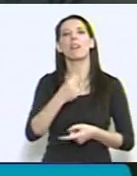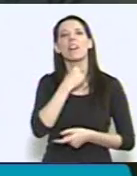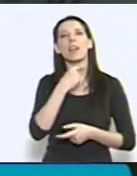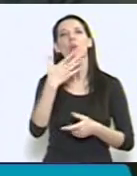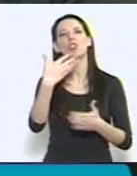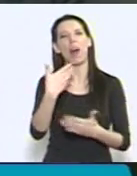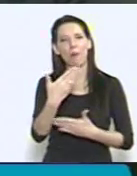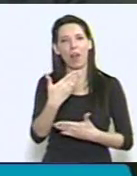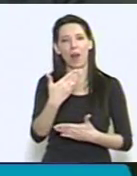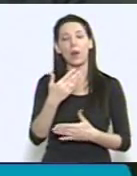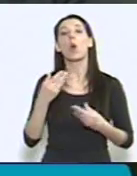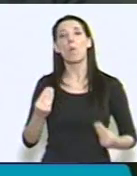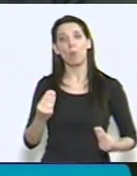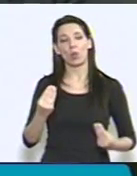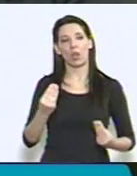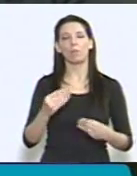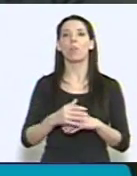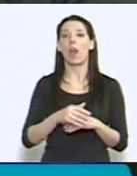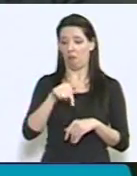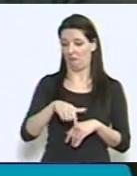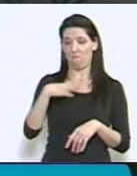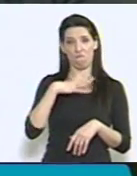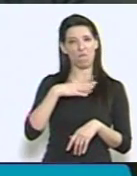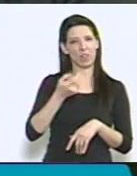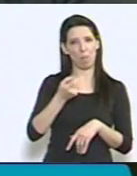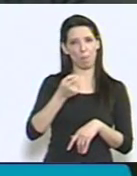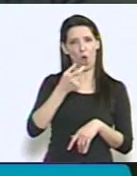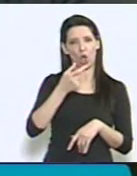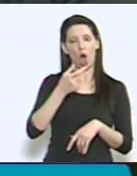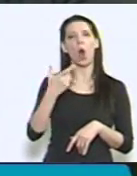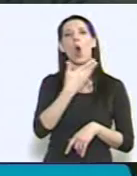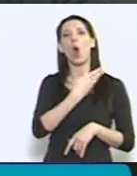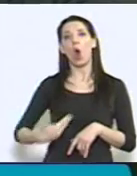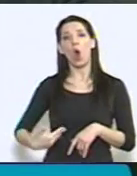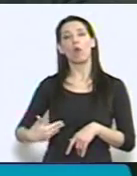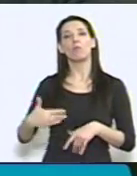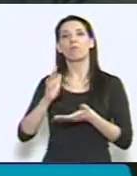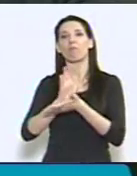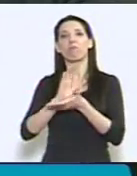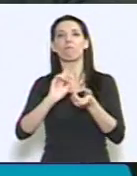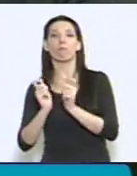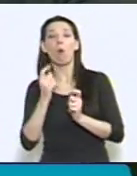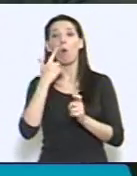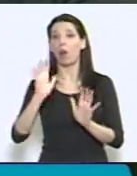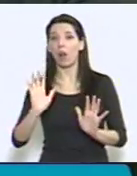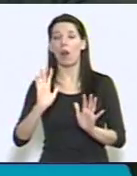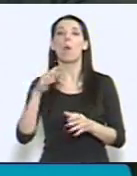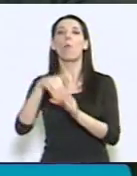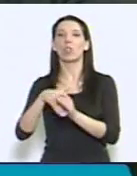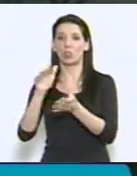meses de concluir la gestión del actual gobierno, de realizar algunas consideraciones